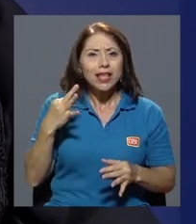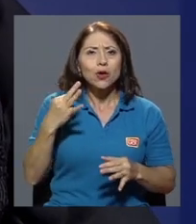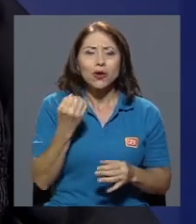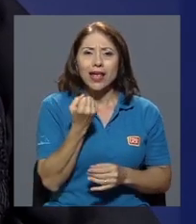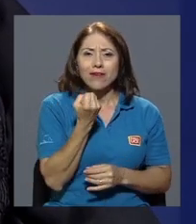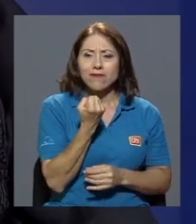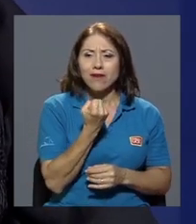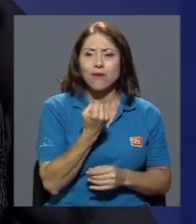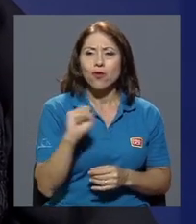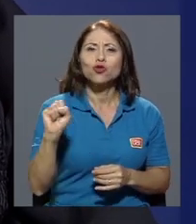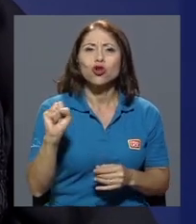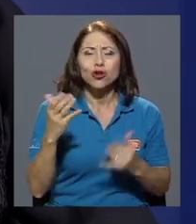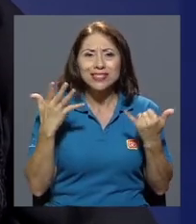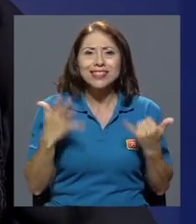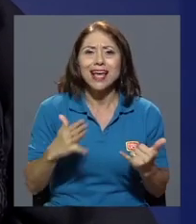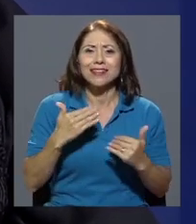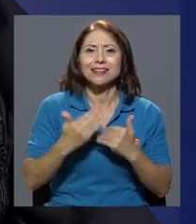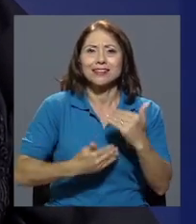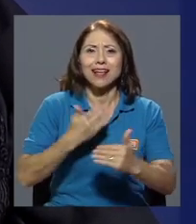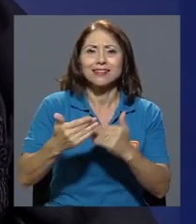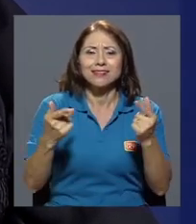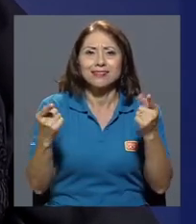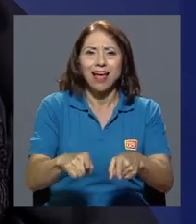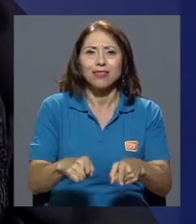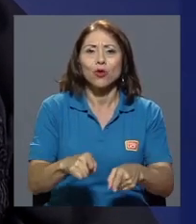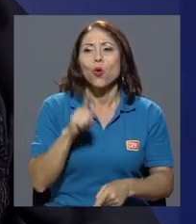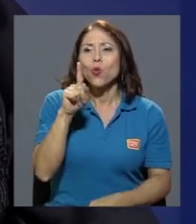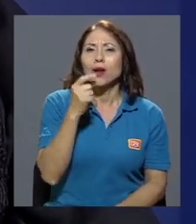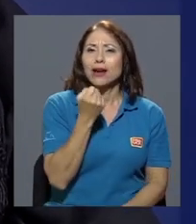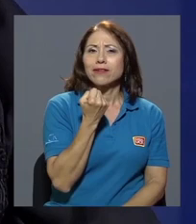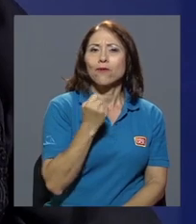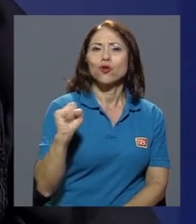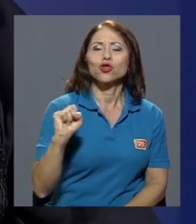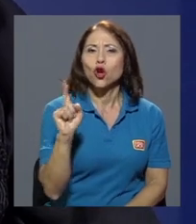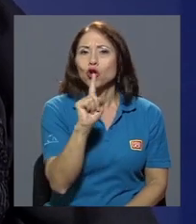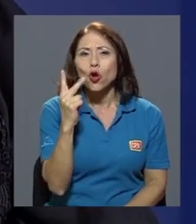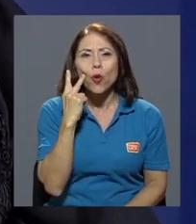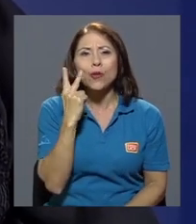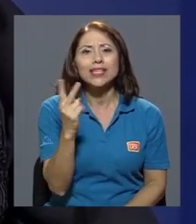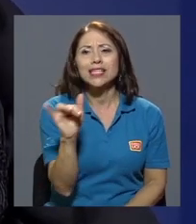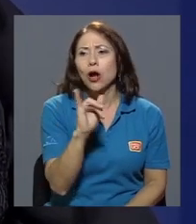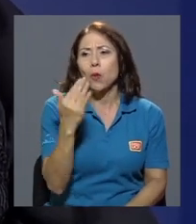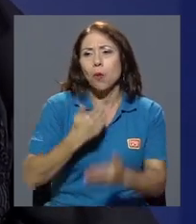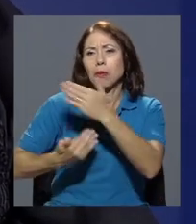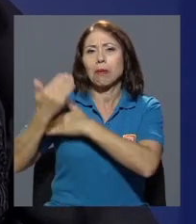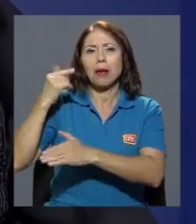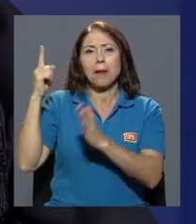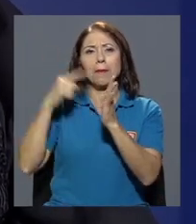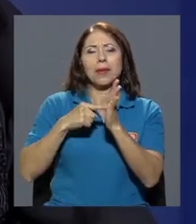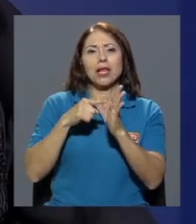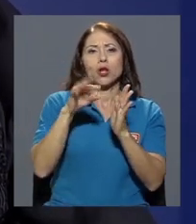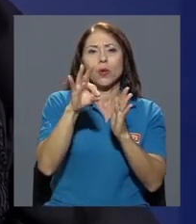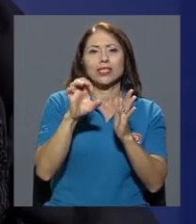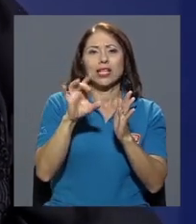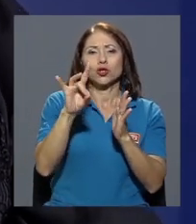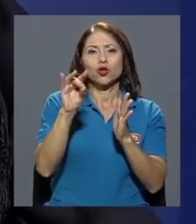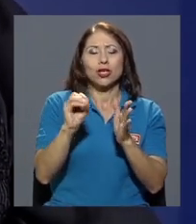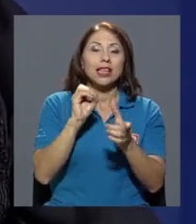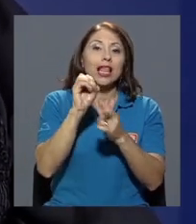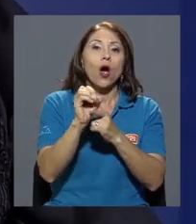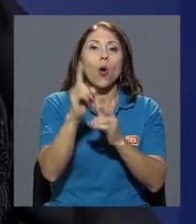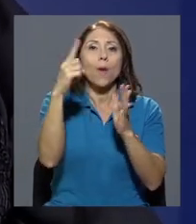revolución ya se está gestando. Es decir, una revolución no vista como las revoluciones de los 80, de los 70